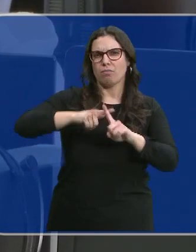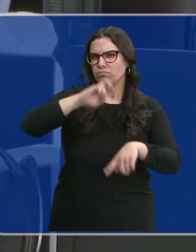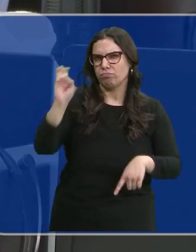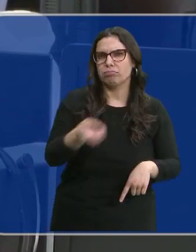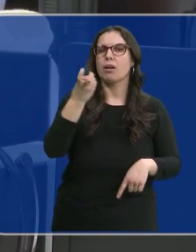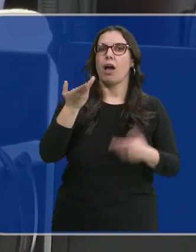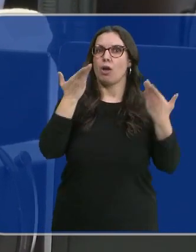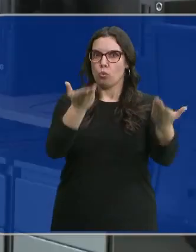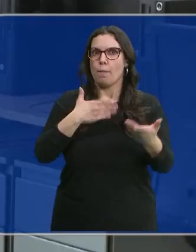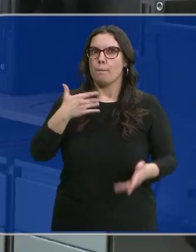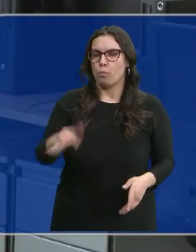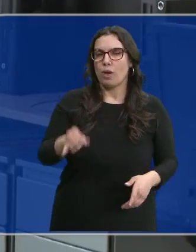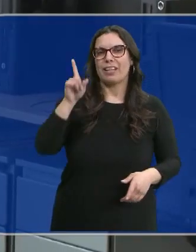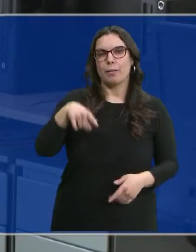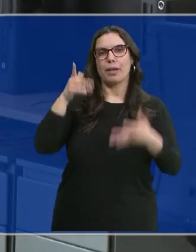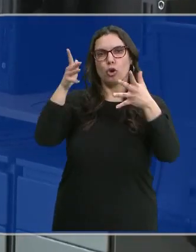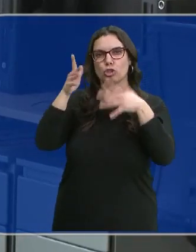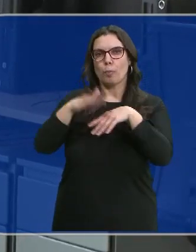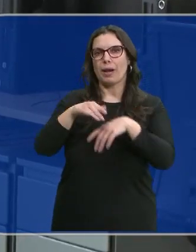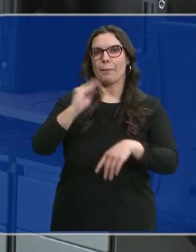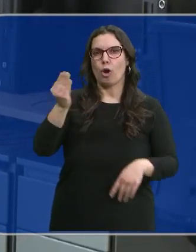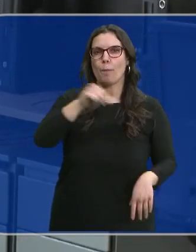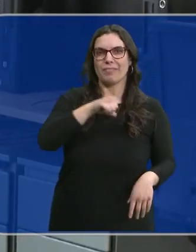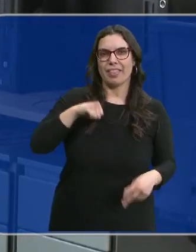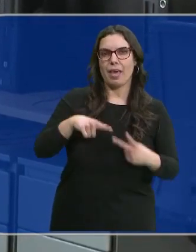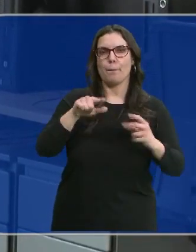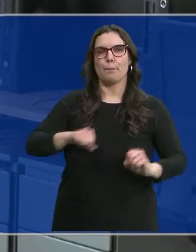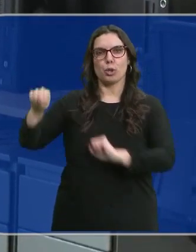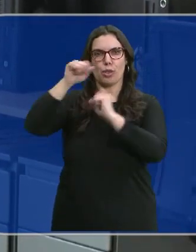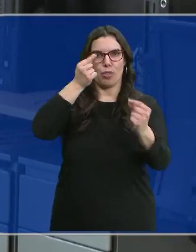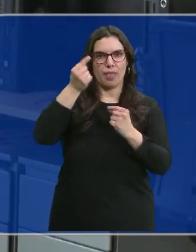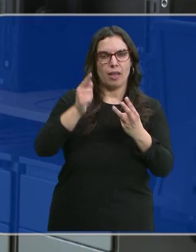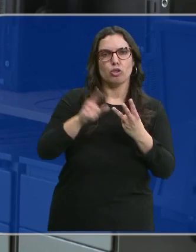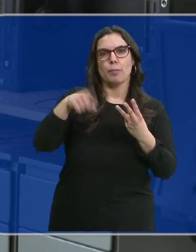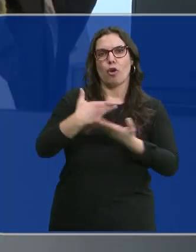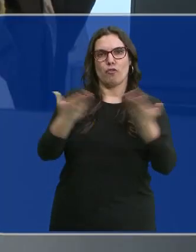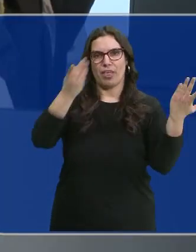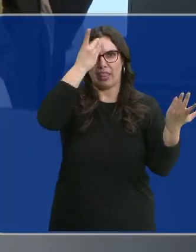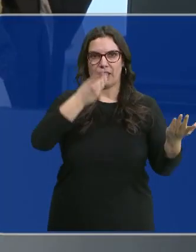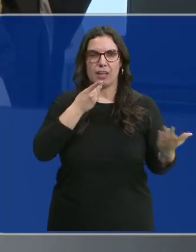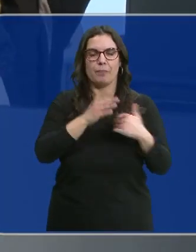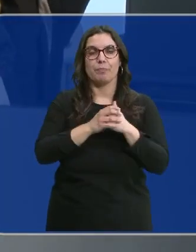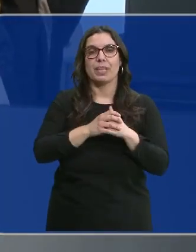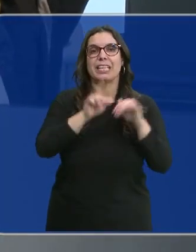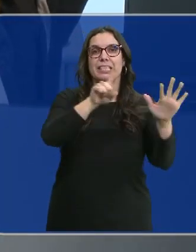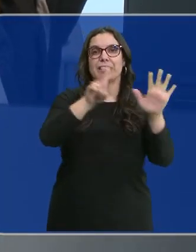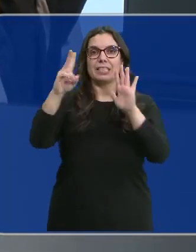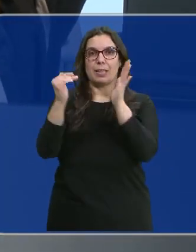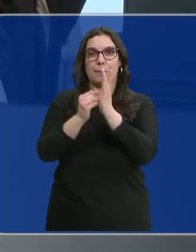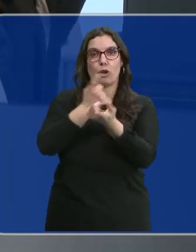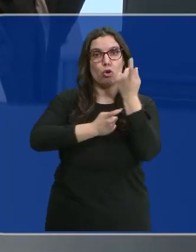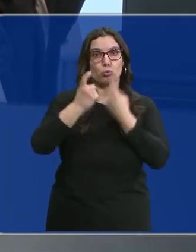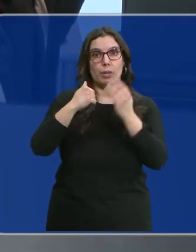actuar frente a ello, además de ofrecer consejos de privacidad, de protección de datos o confianza digital. Más de 67.000